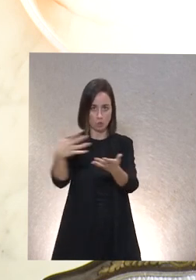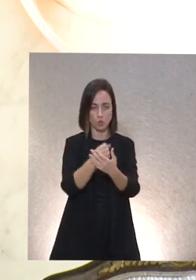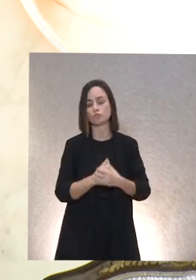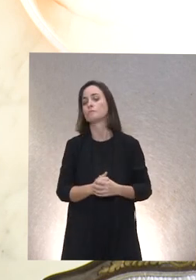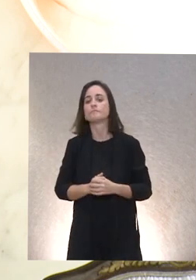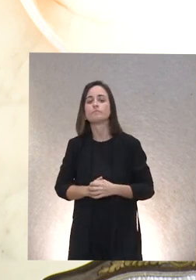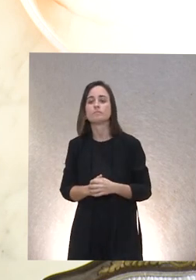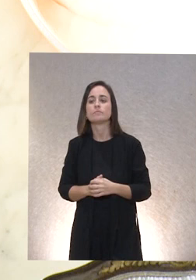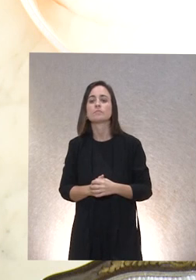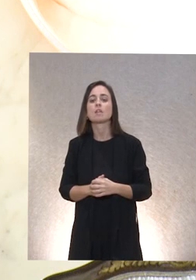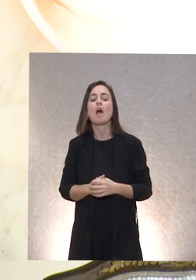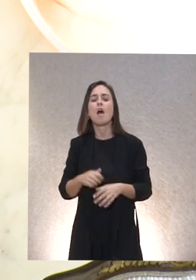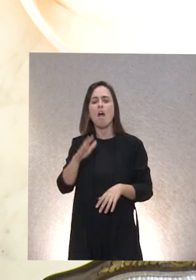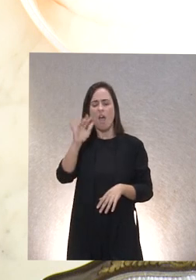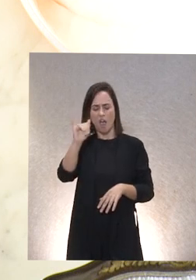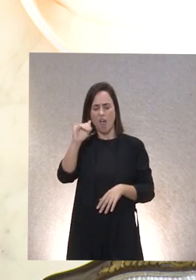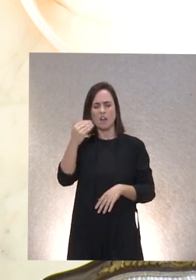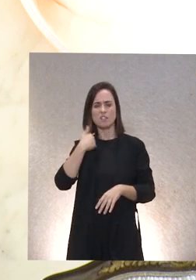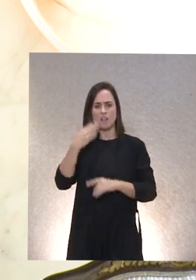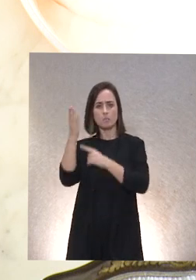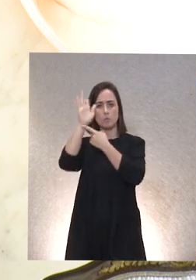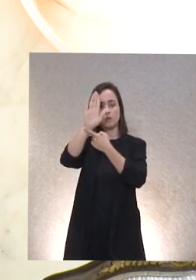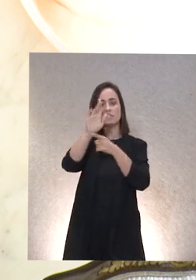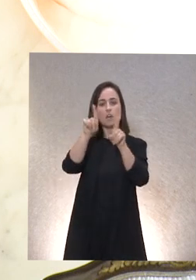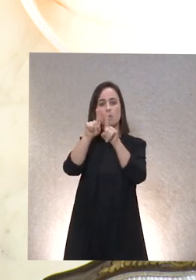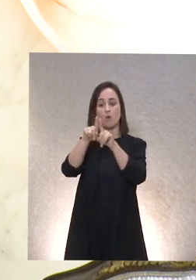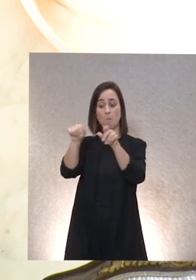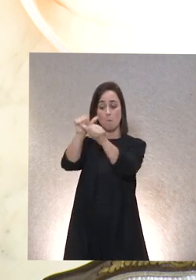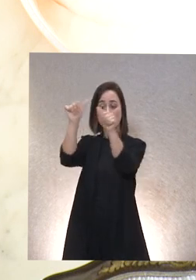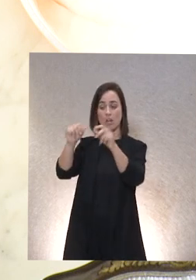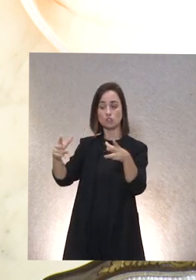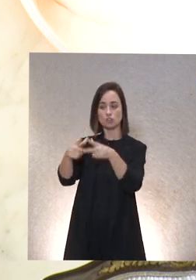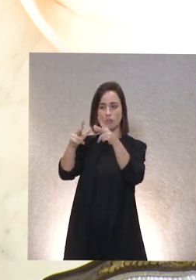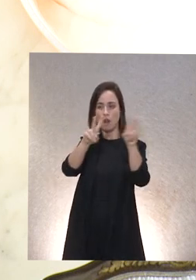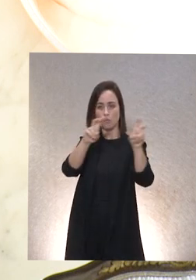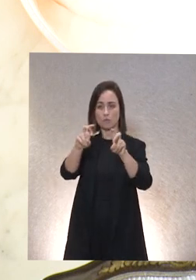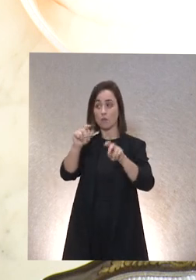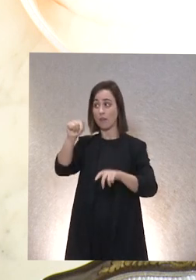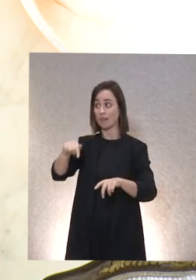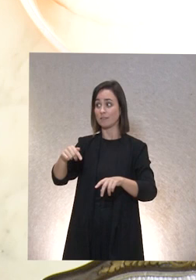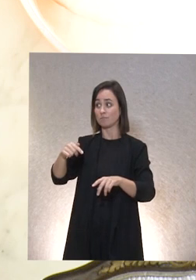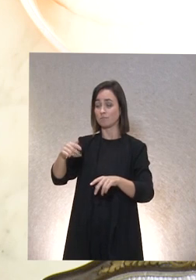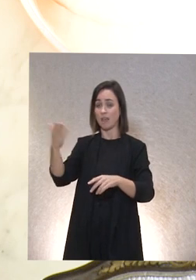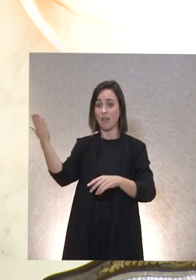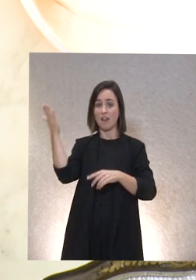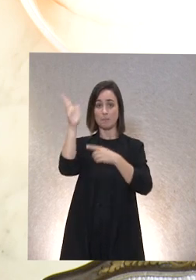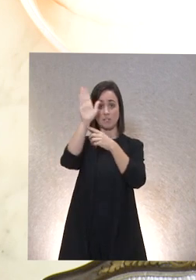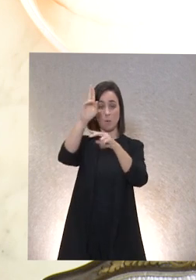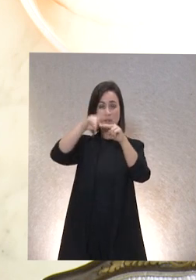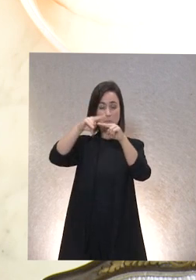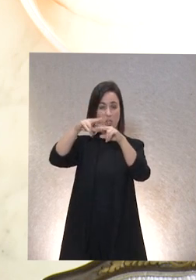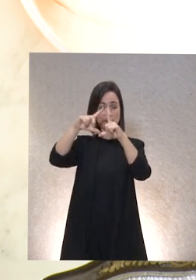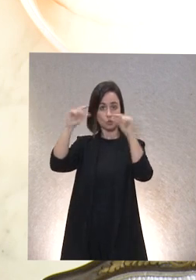propuestas de nuevos modelos sociales aquí ahora mismo la representación pública del Principado de